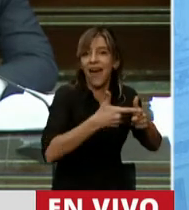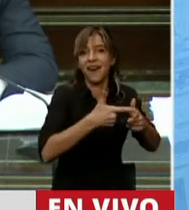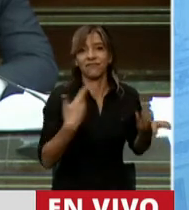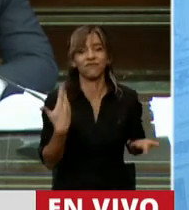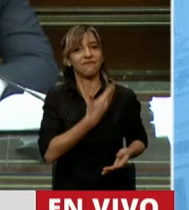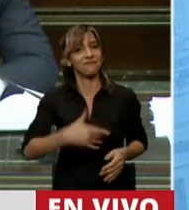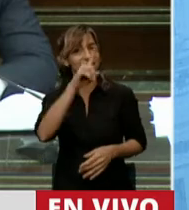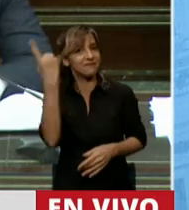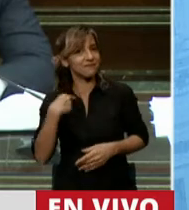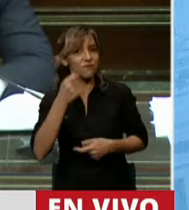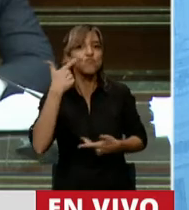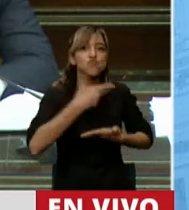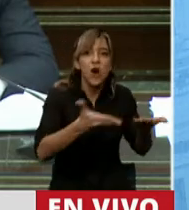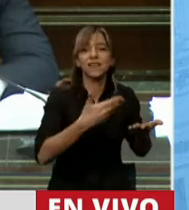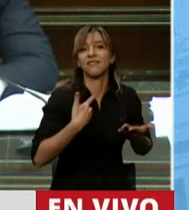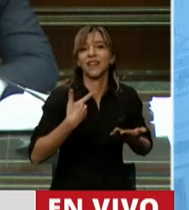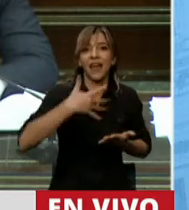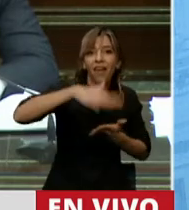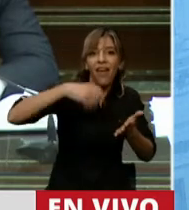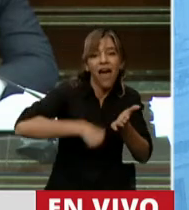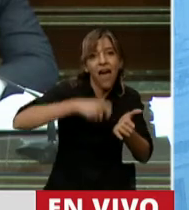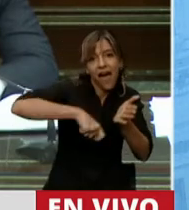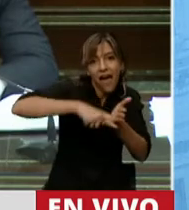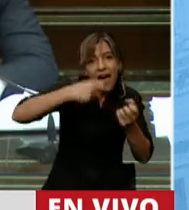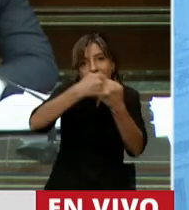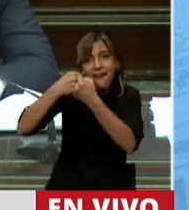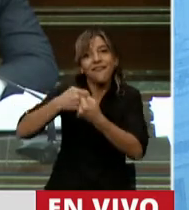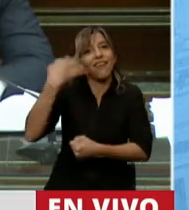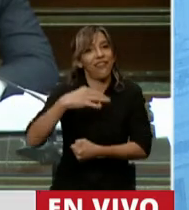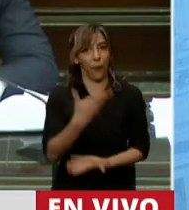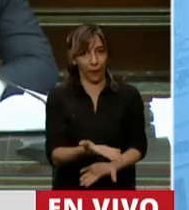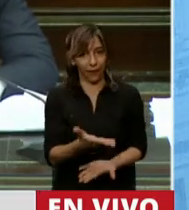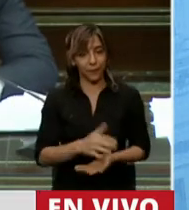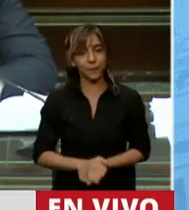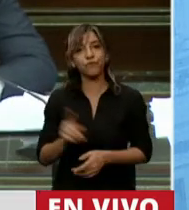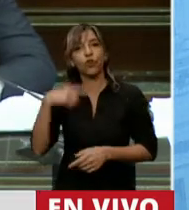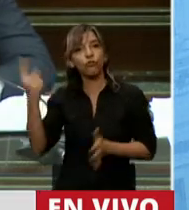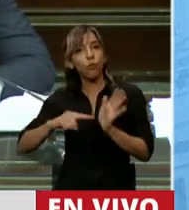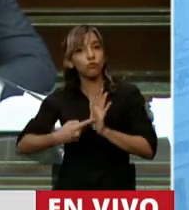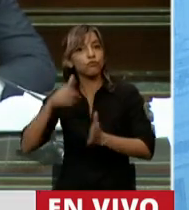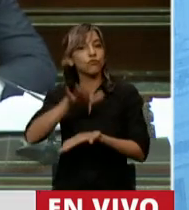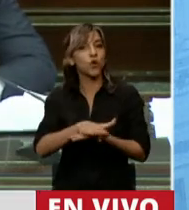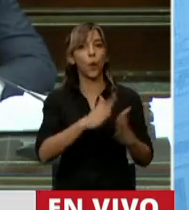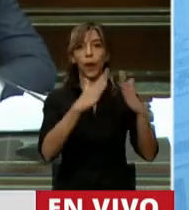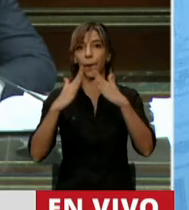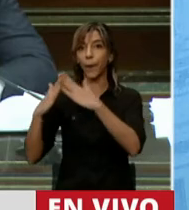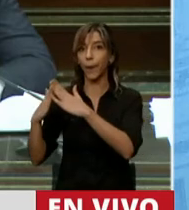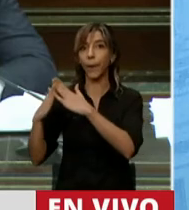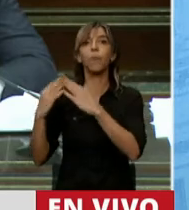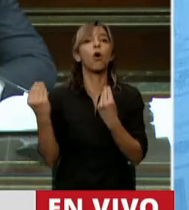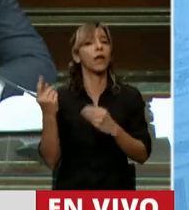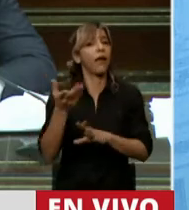muestre cuáles son los acuerdos con las telecomunicaciones. Otro punto tiene que ver con la vivienda. Yo recién hablé del